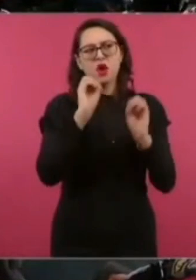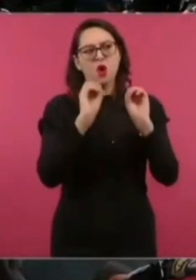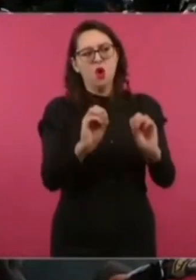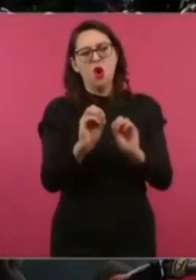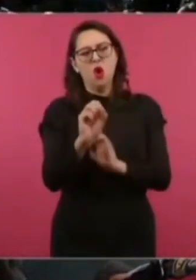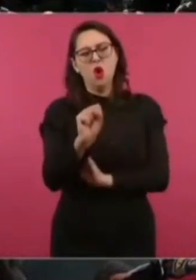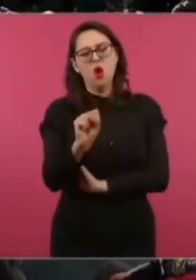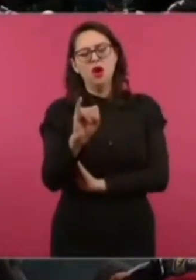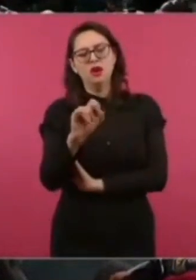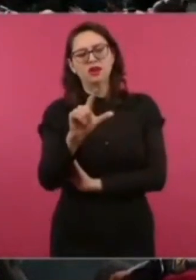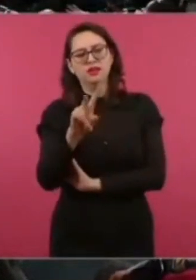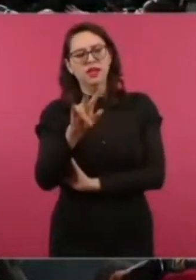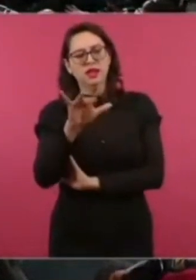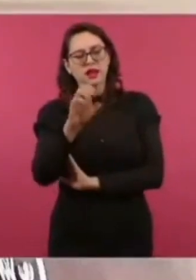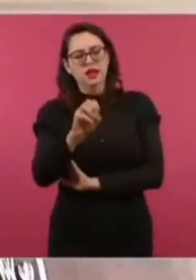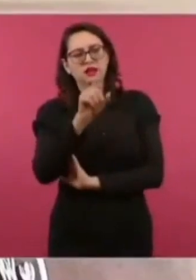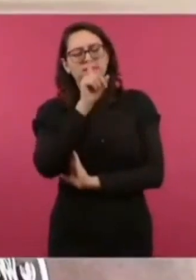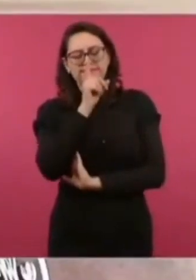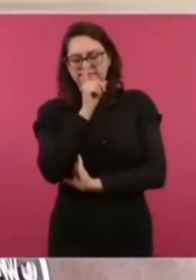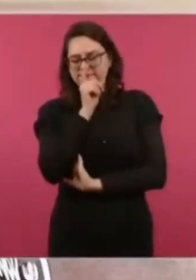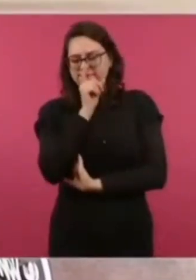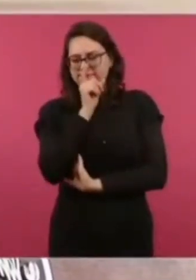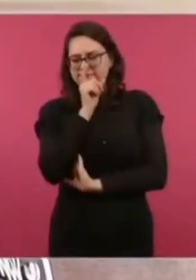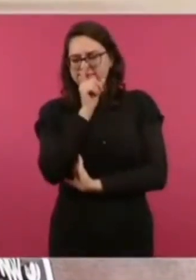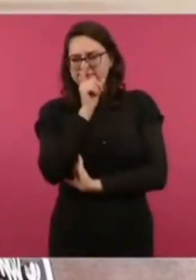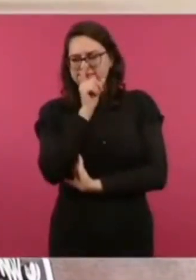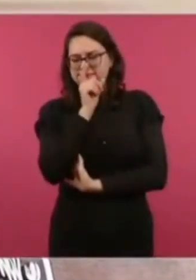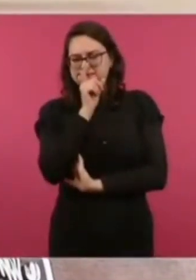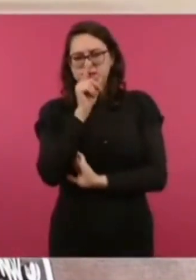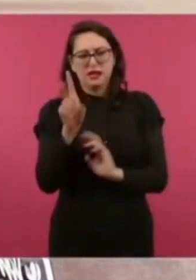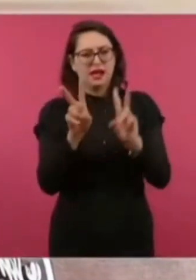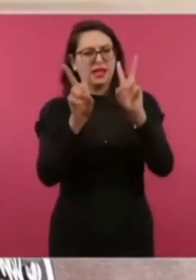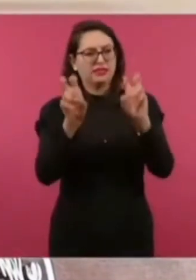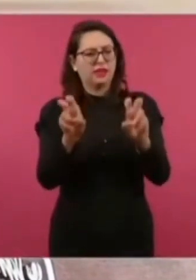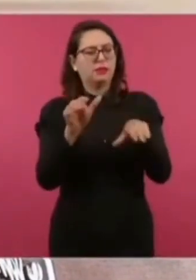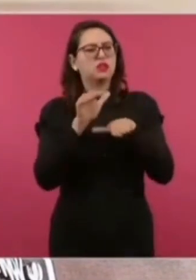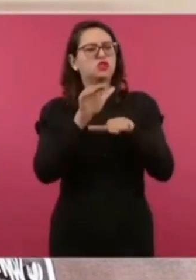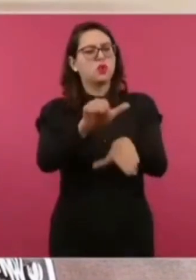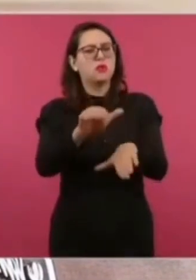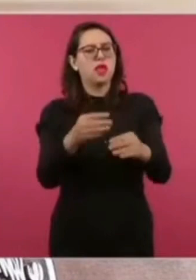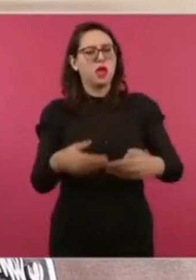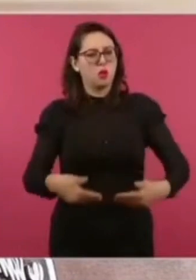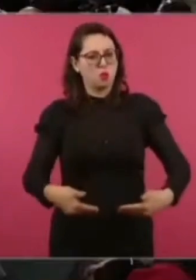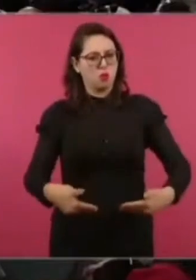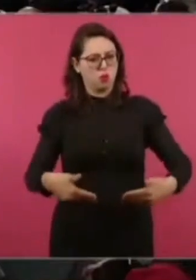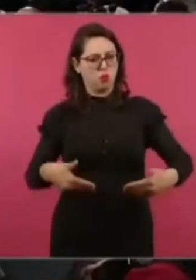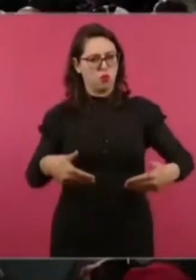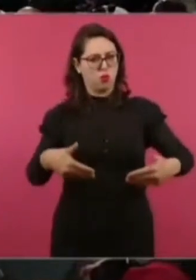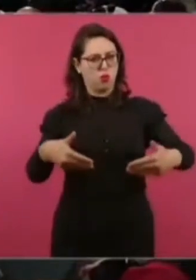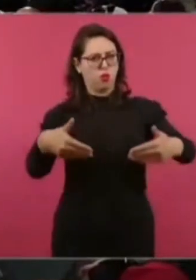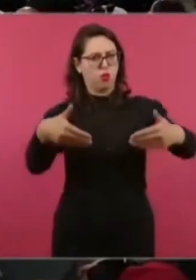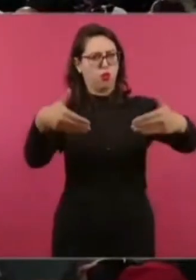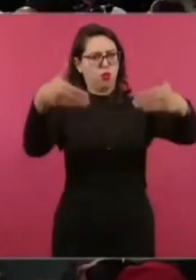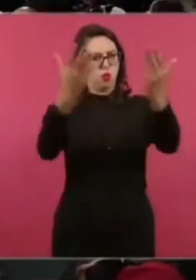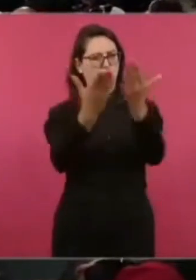que es un poema de Nicolás Guillén y vamos a escuchar